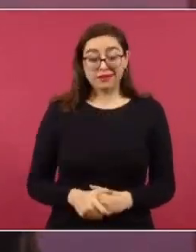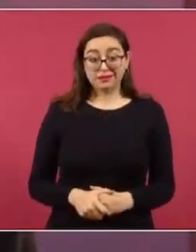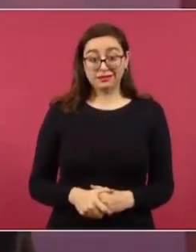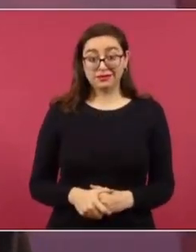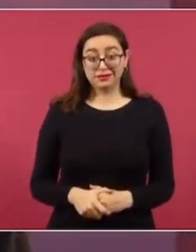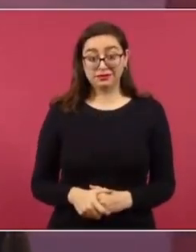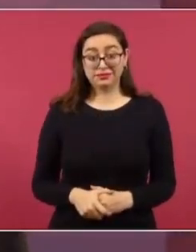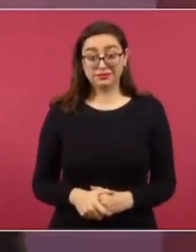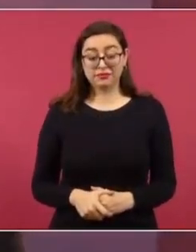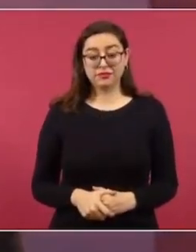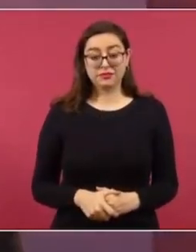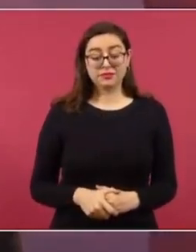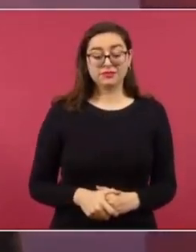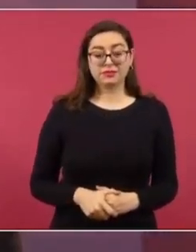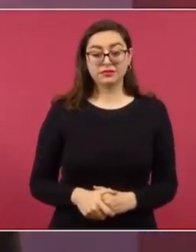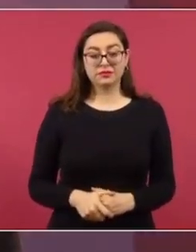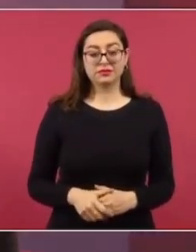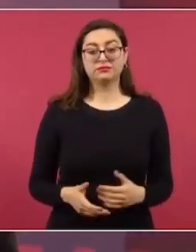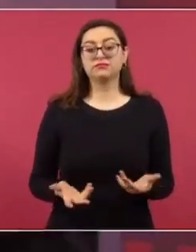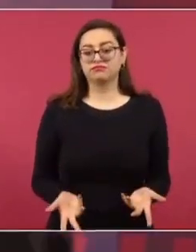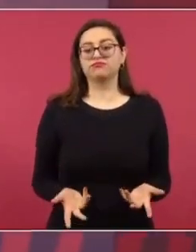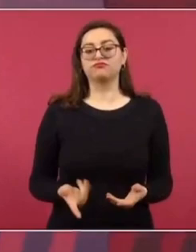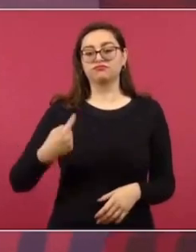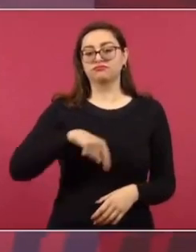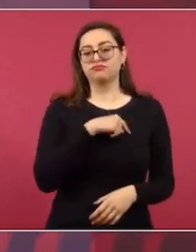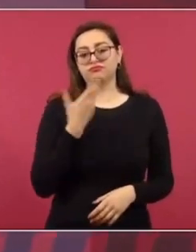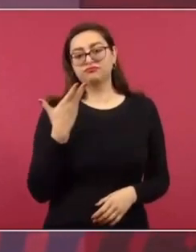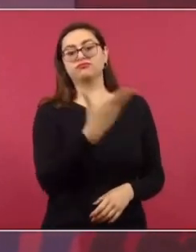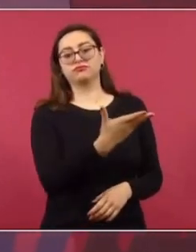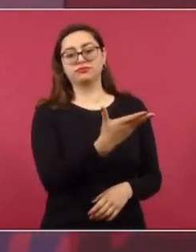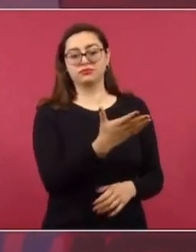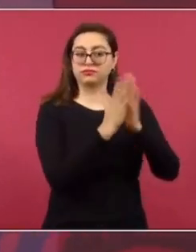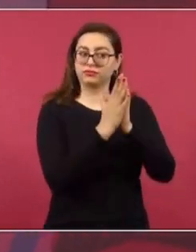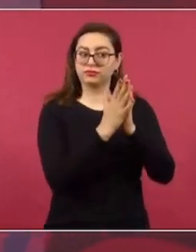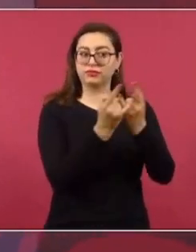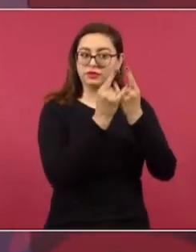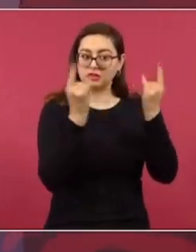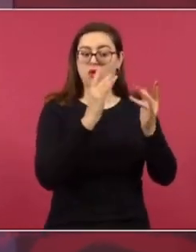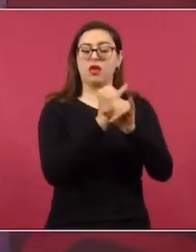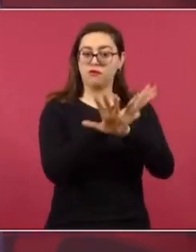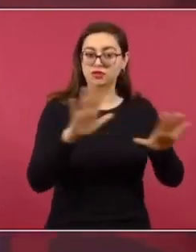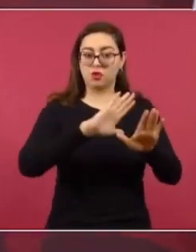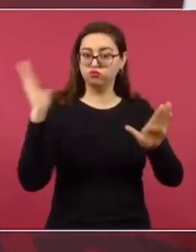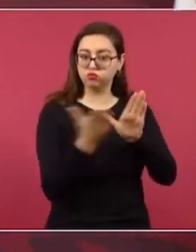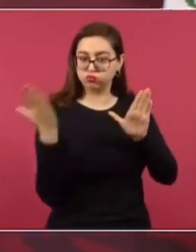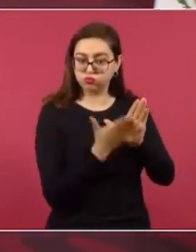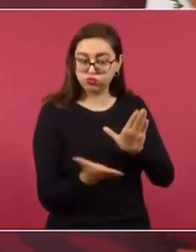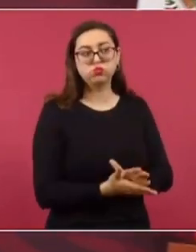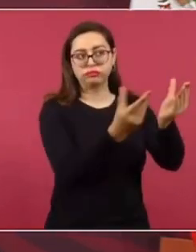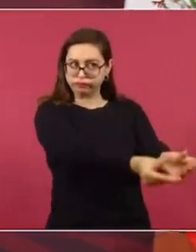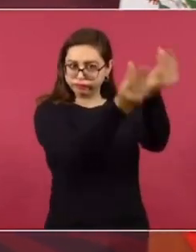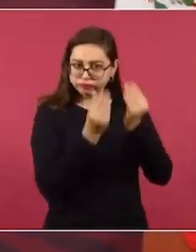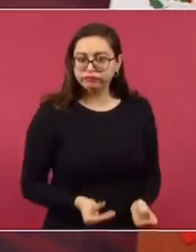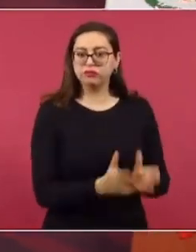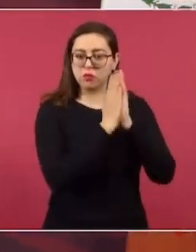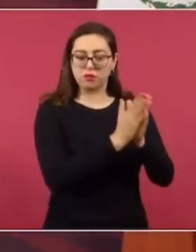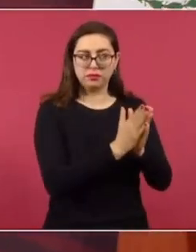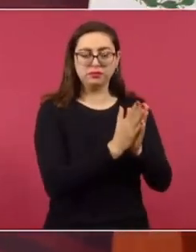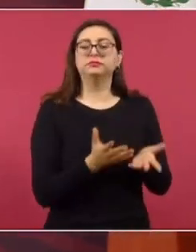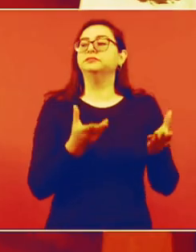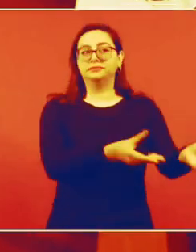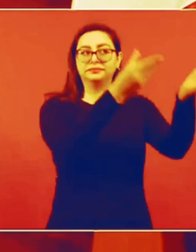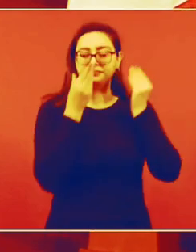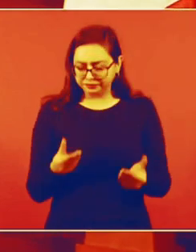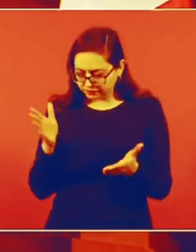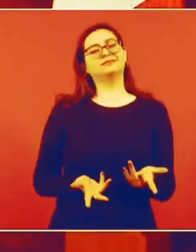Trump y solicitamos que nos enviaran el expediente. Y lo analizamos, el expediente, y nos dimos